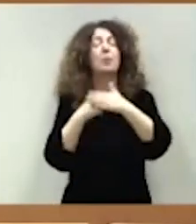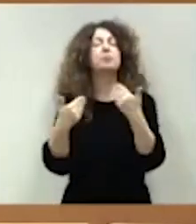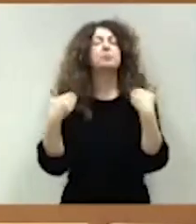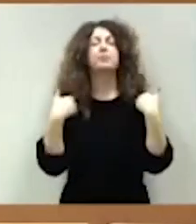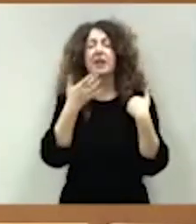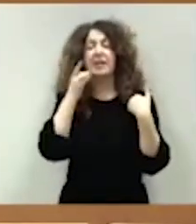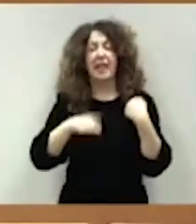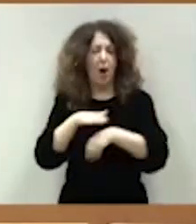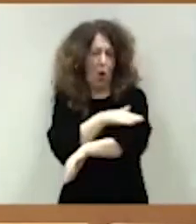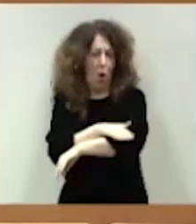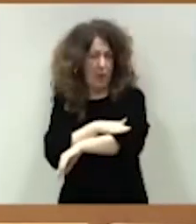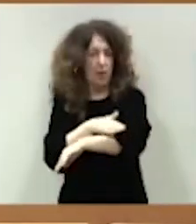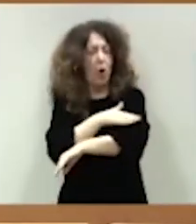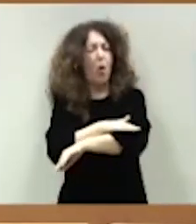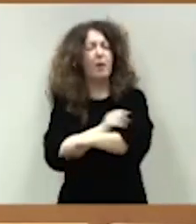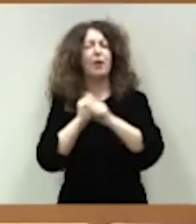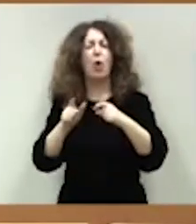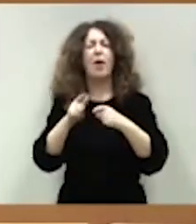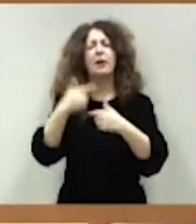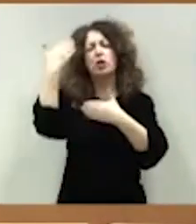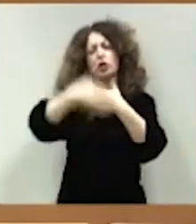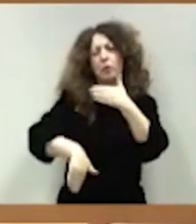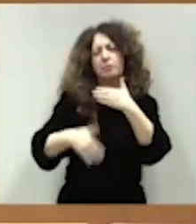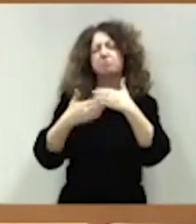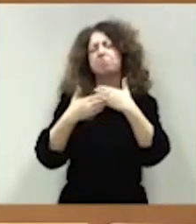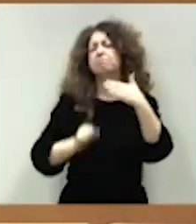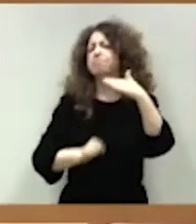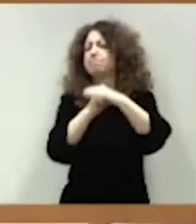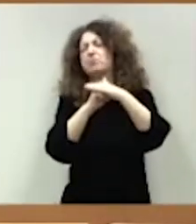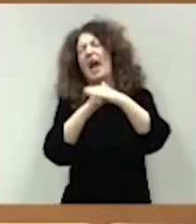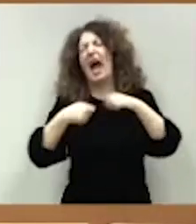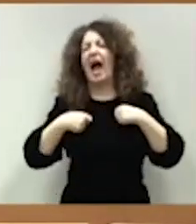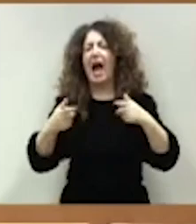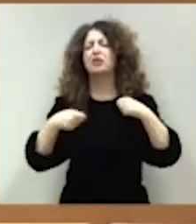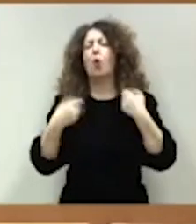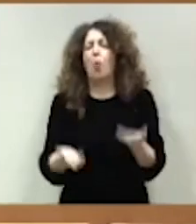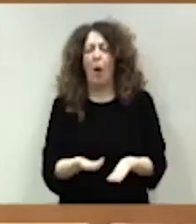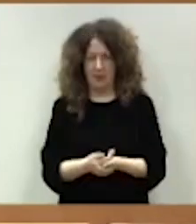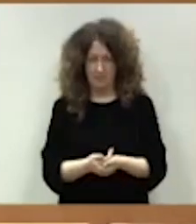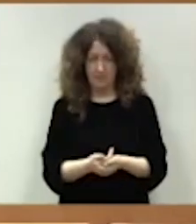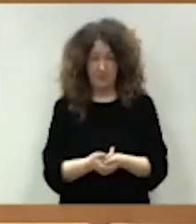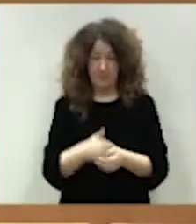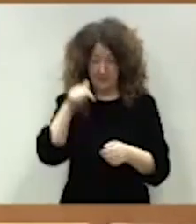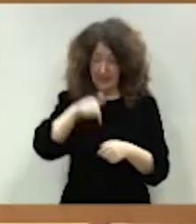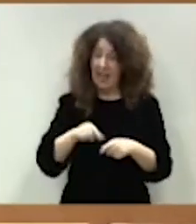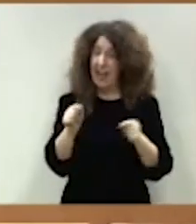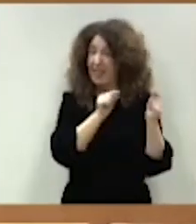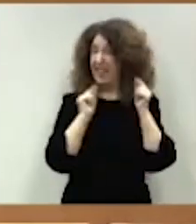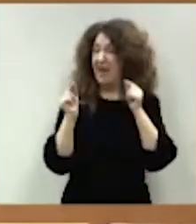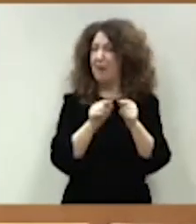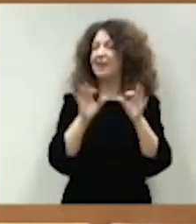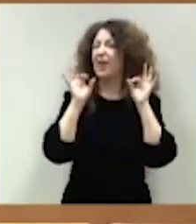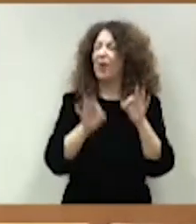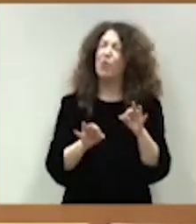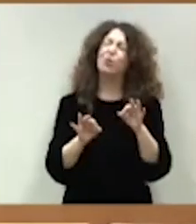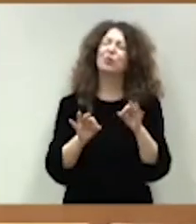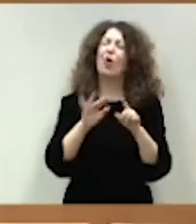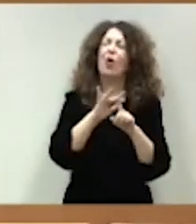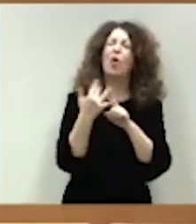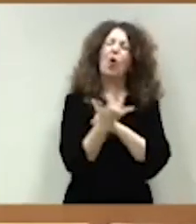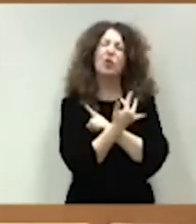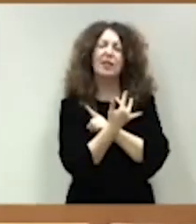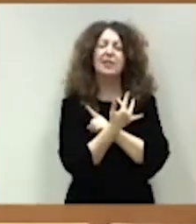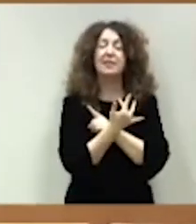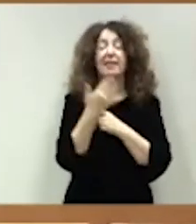establecer ese límite. La segunda cuestión es que todo este debate se produce en un contexto de retorno de las